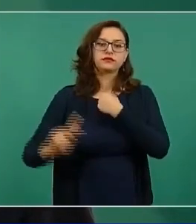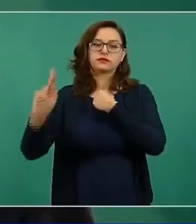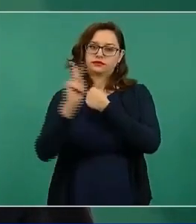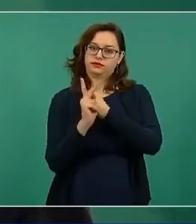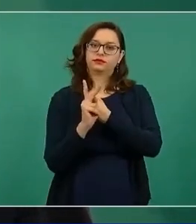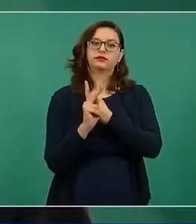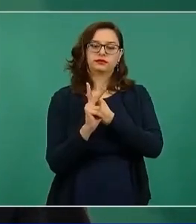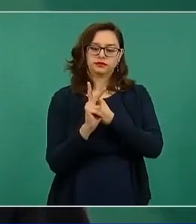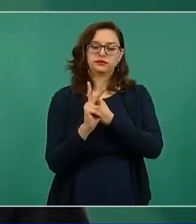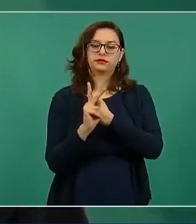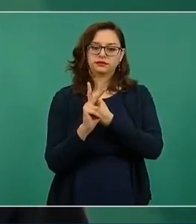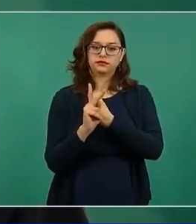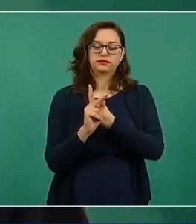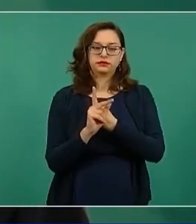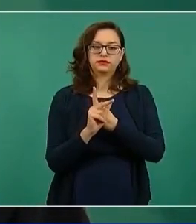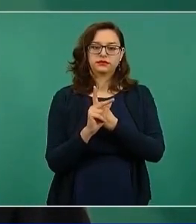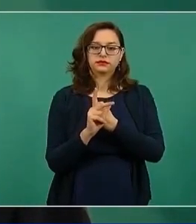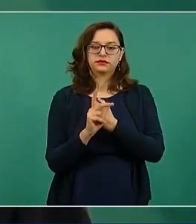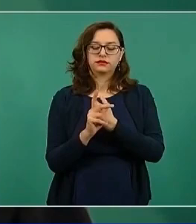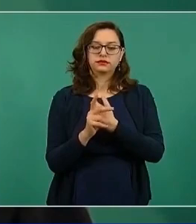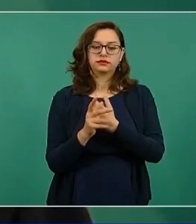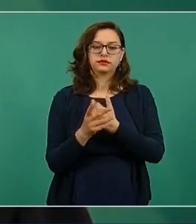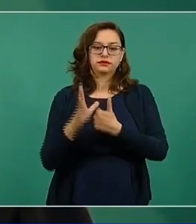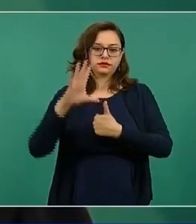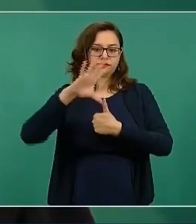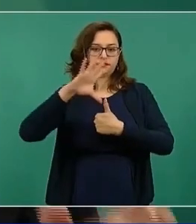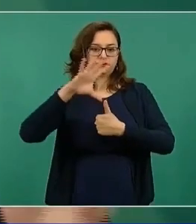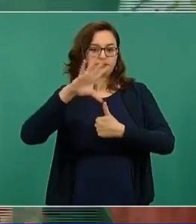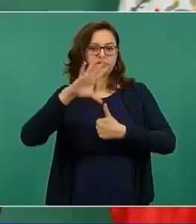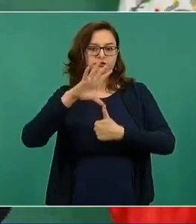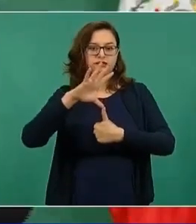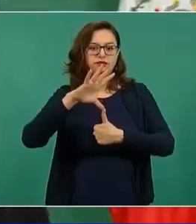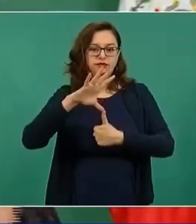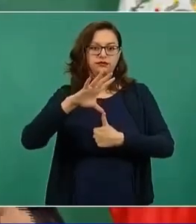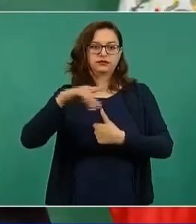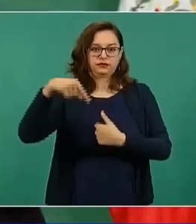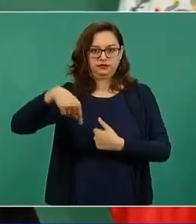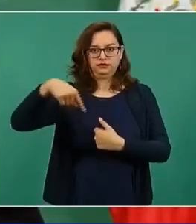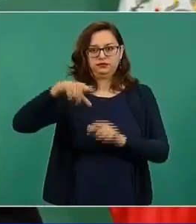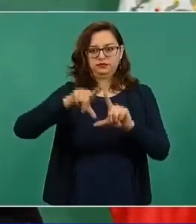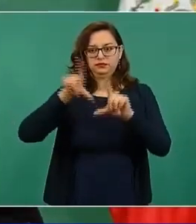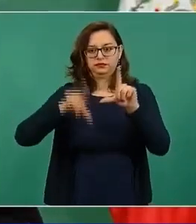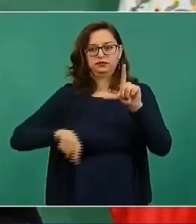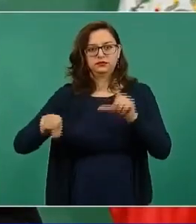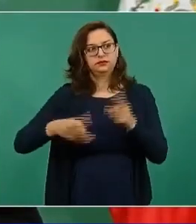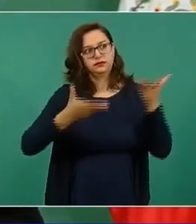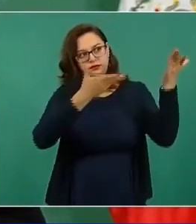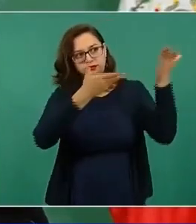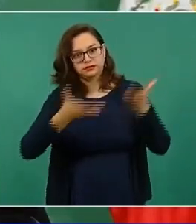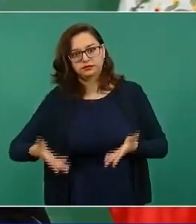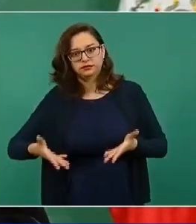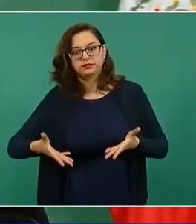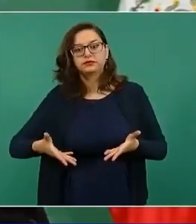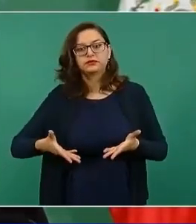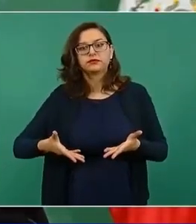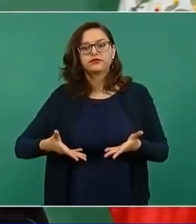nos va a corresponder a nosotros, se acordó eso,